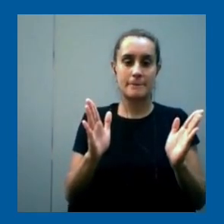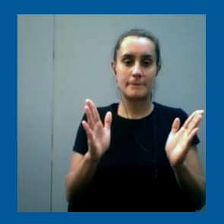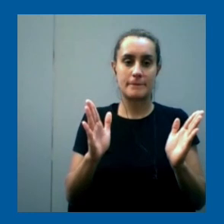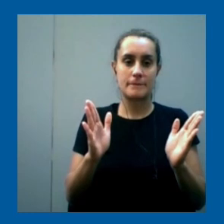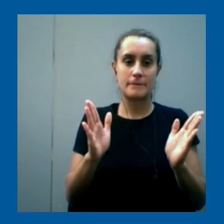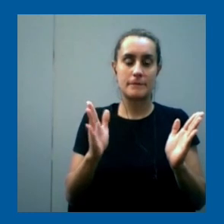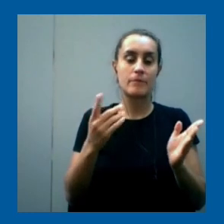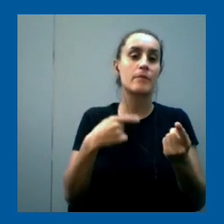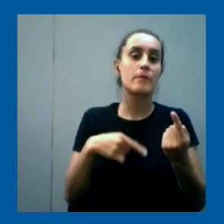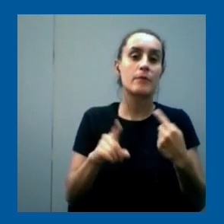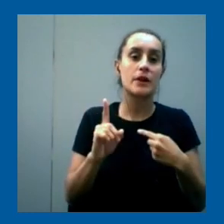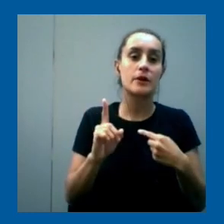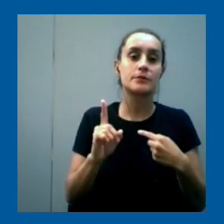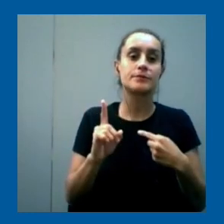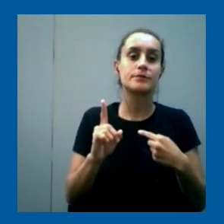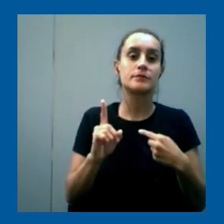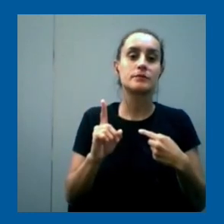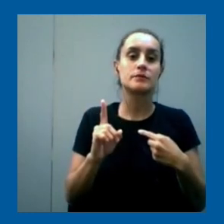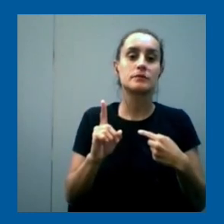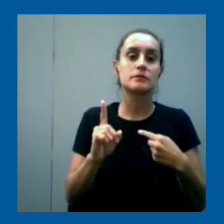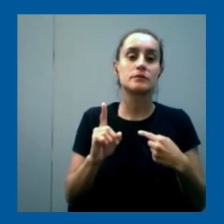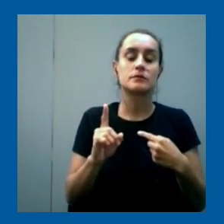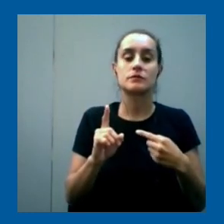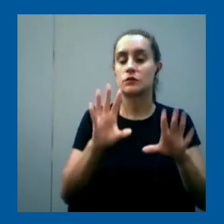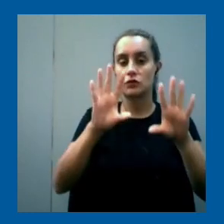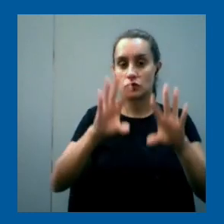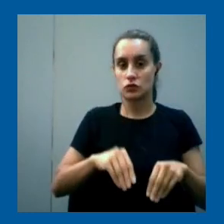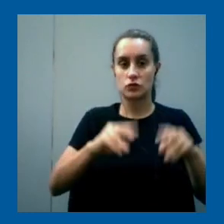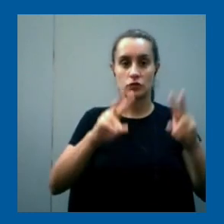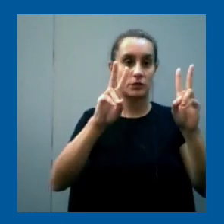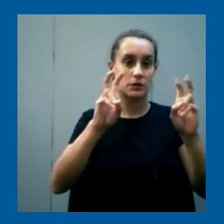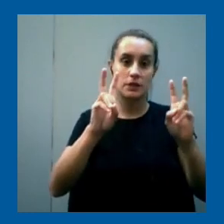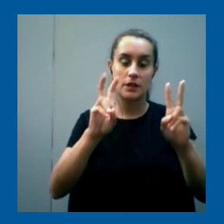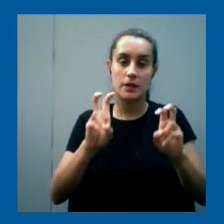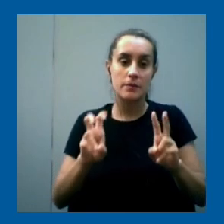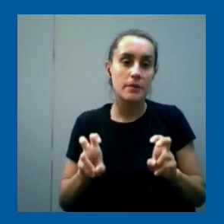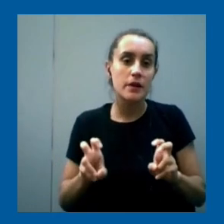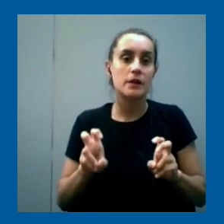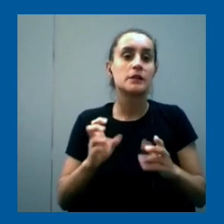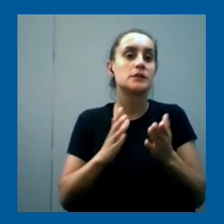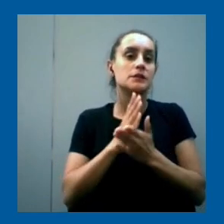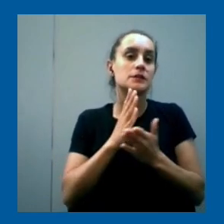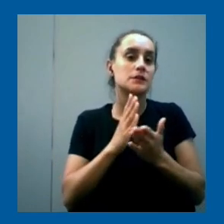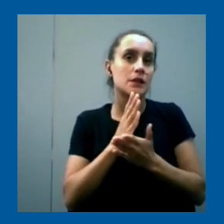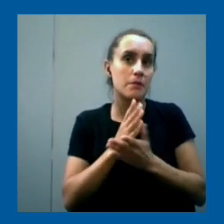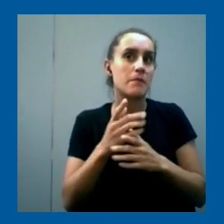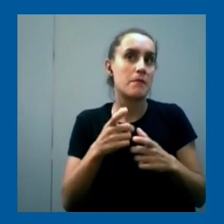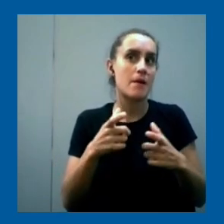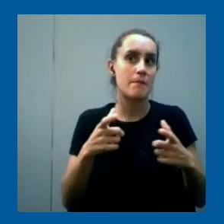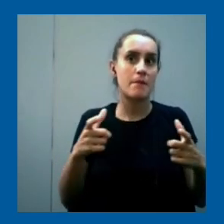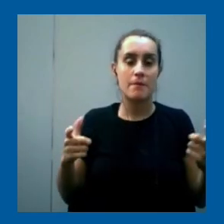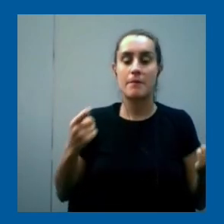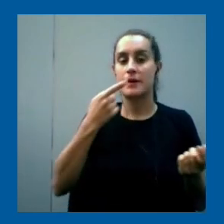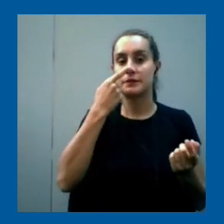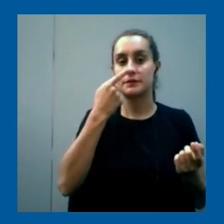pero digamos todos estos temas son temas que cada vez son más comunes y cada vez van a tener más incidencia